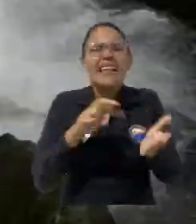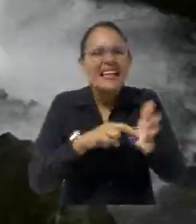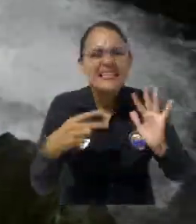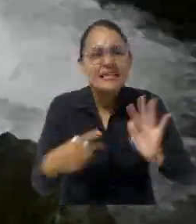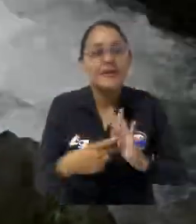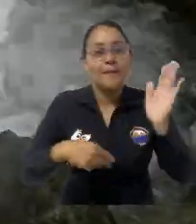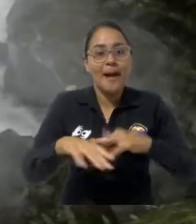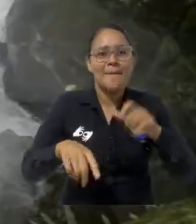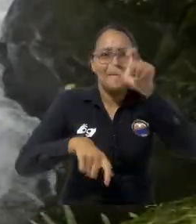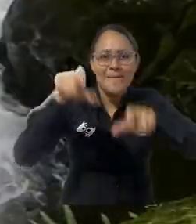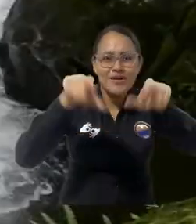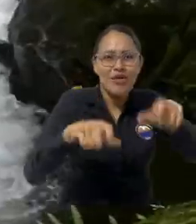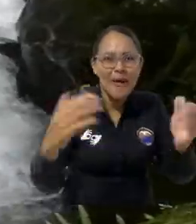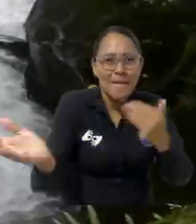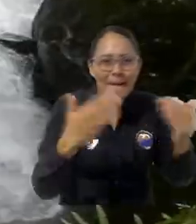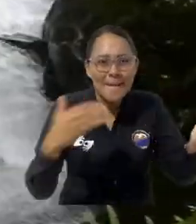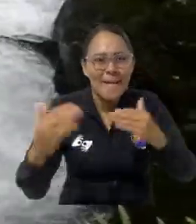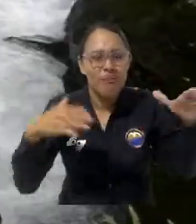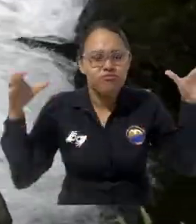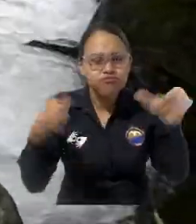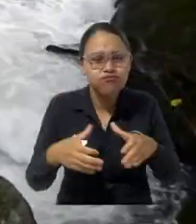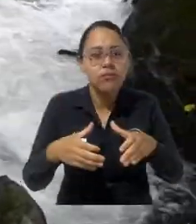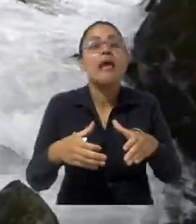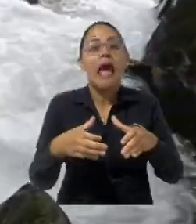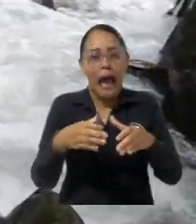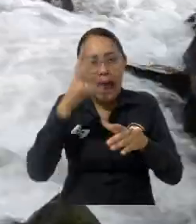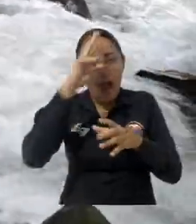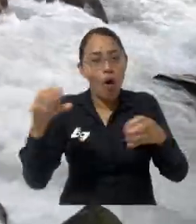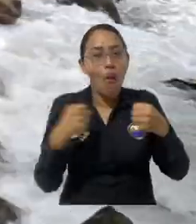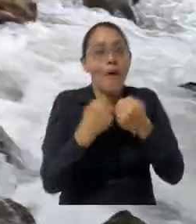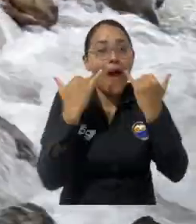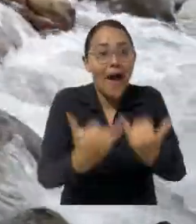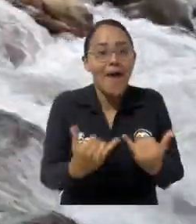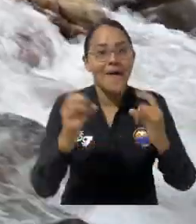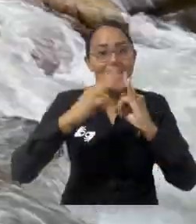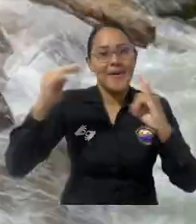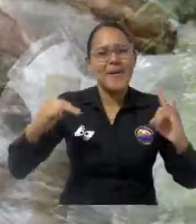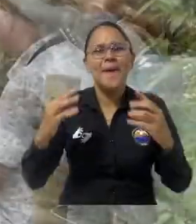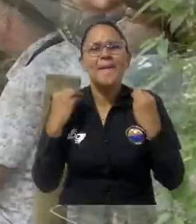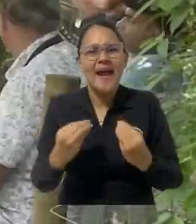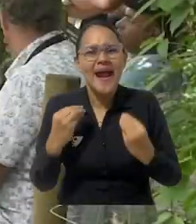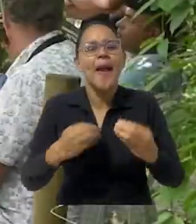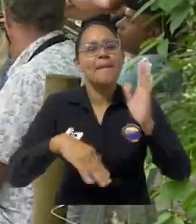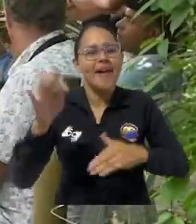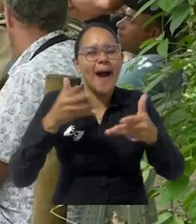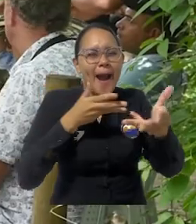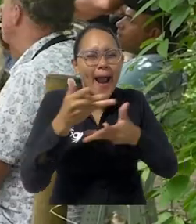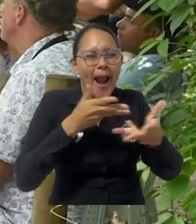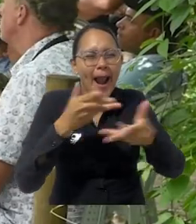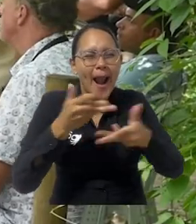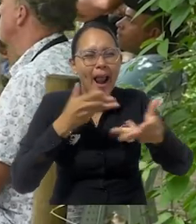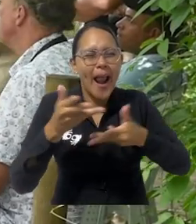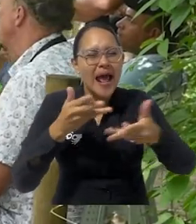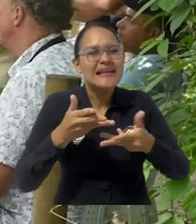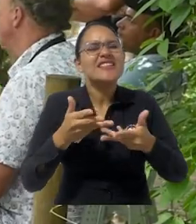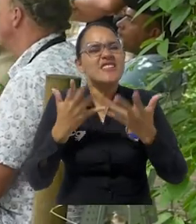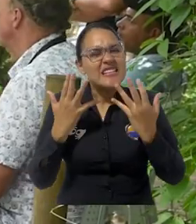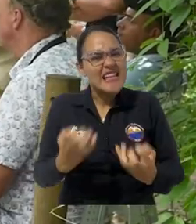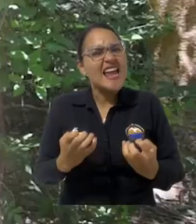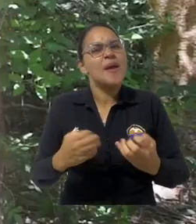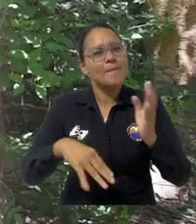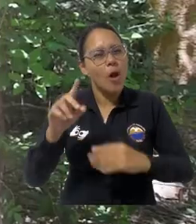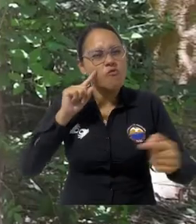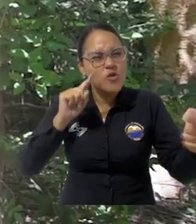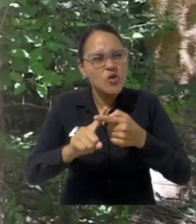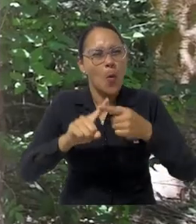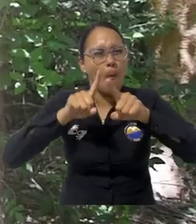convocan diferentes actores. Es por esto que nosotros en este momento, en convenio con la Universidad de Magdalena, estamos desarrollando un